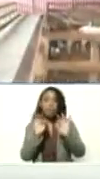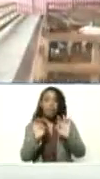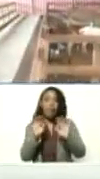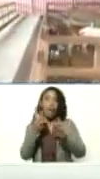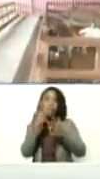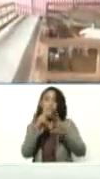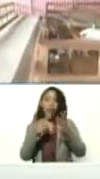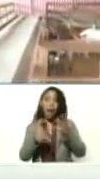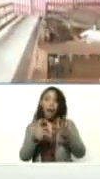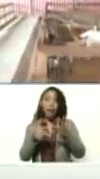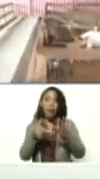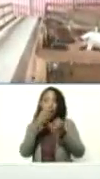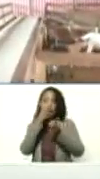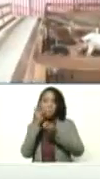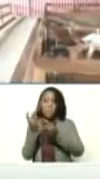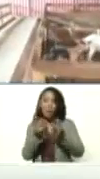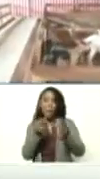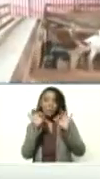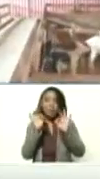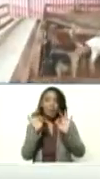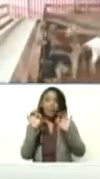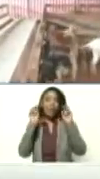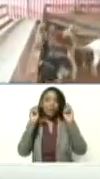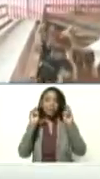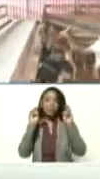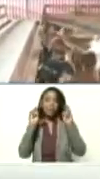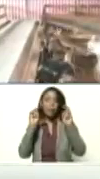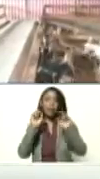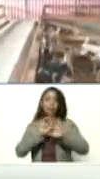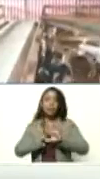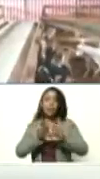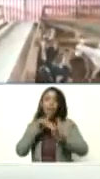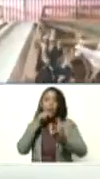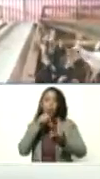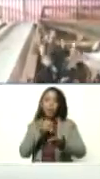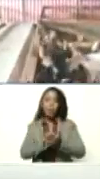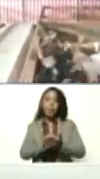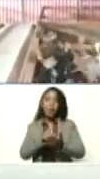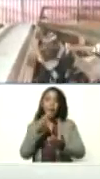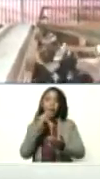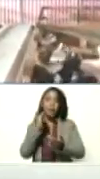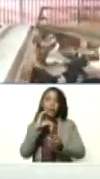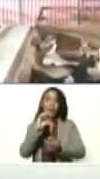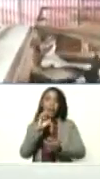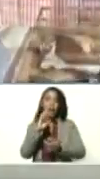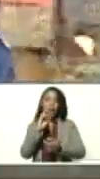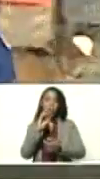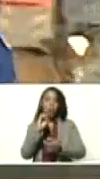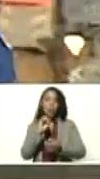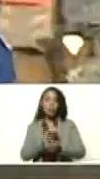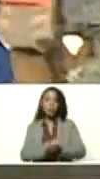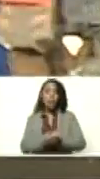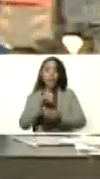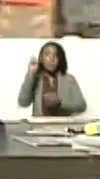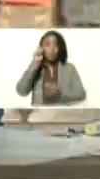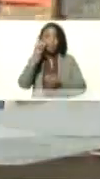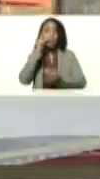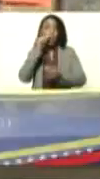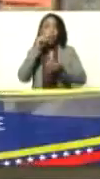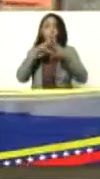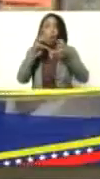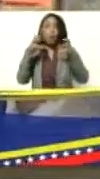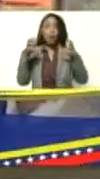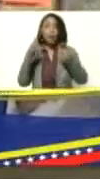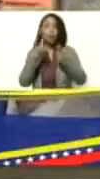invitados especialistas en el área ya nombré a Ricardo Sánchez diputado ovejero